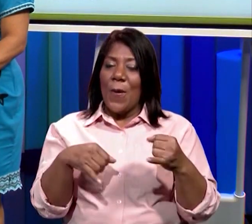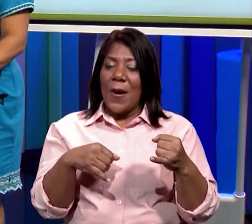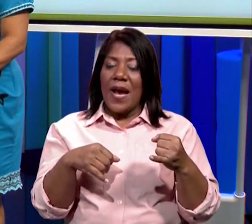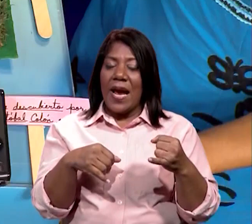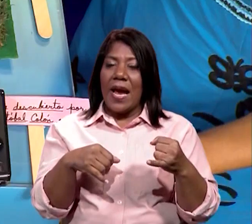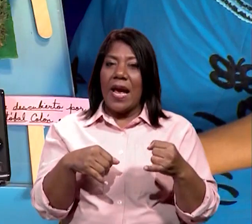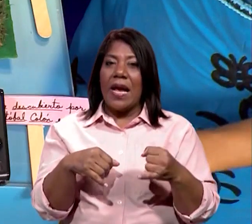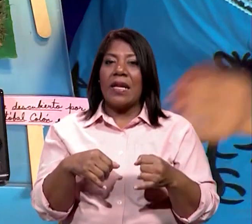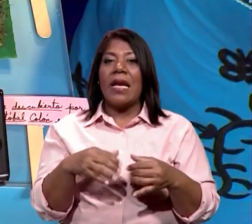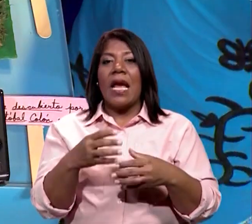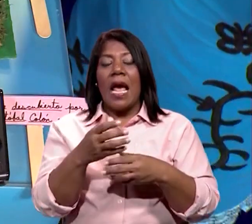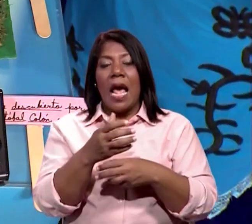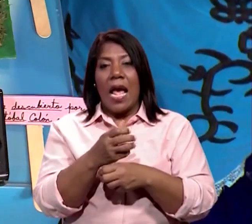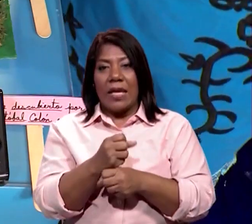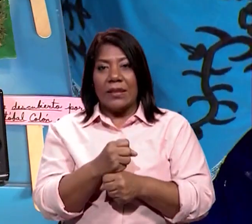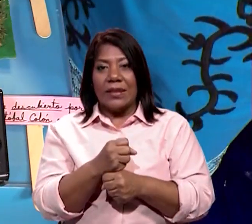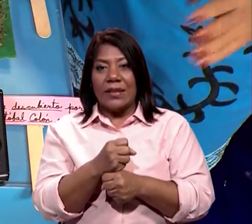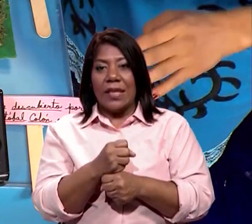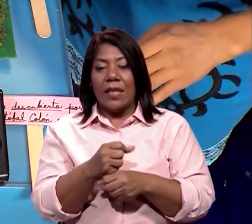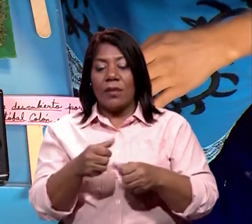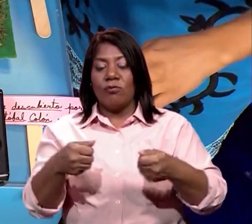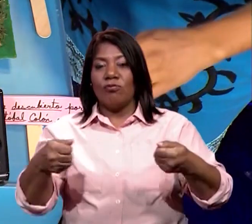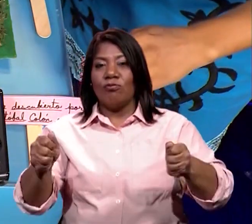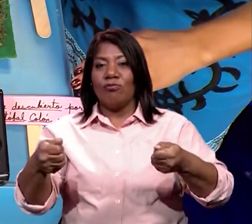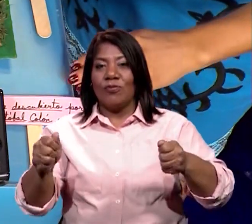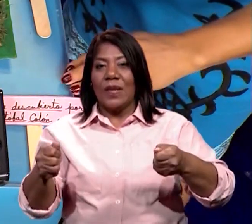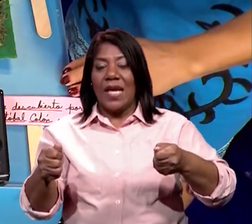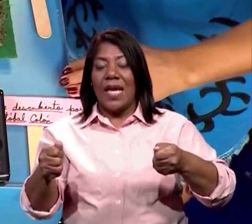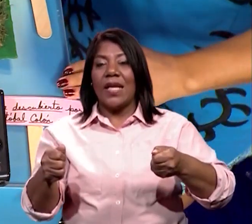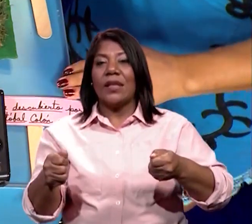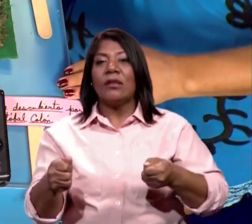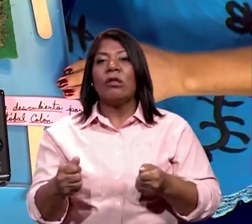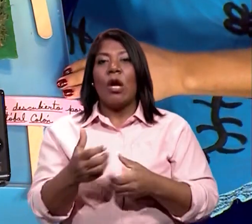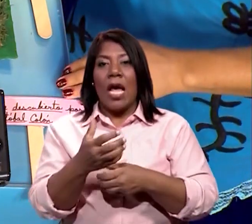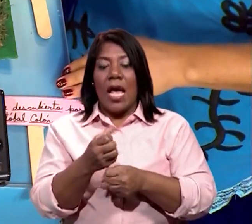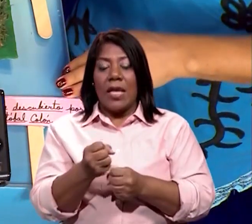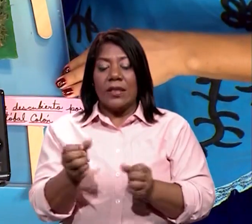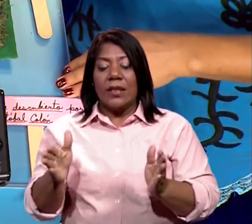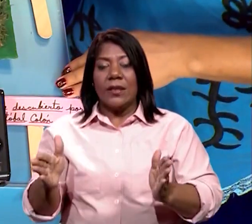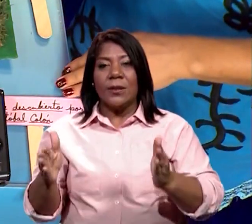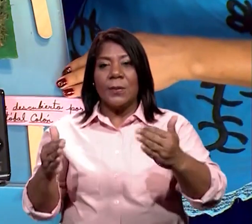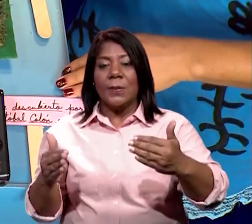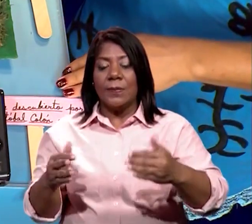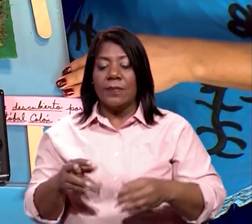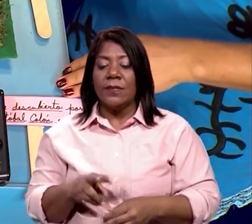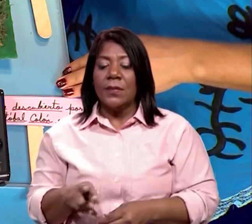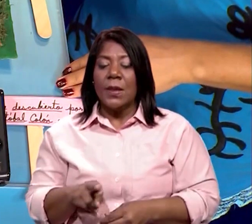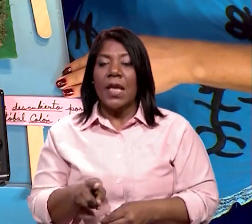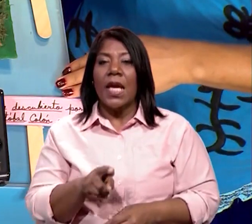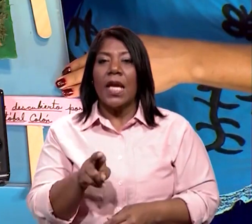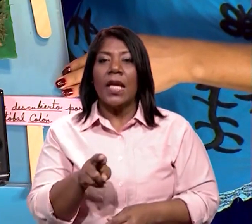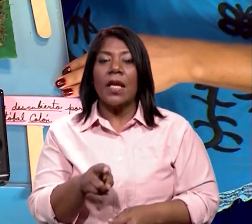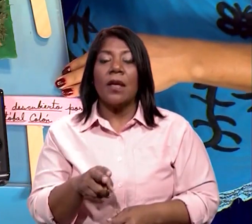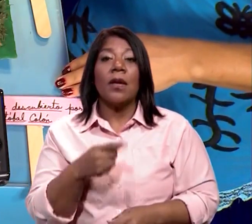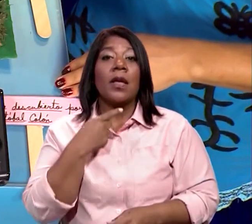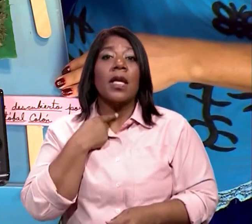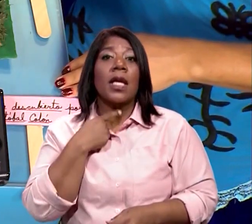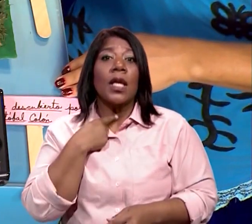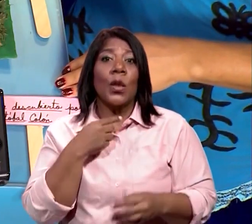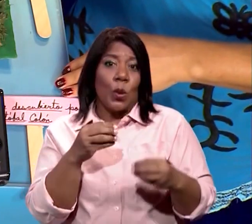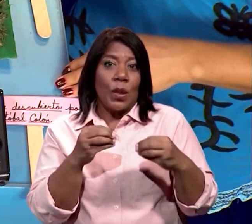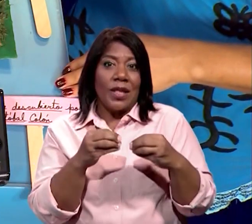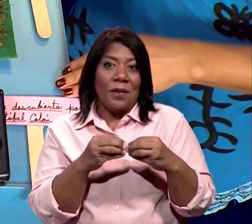trazar en un cartón, ¿verdad? Confeccionar la maqueta del río que le más le interese